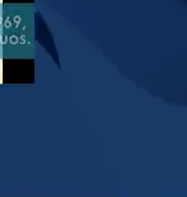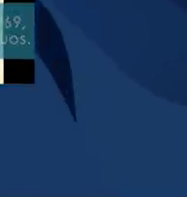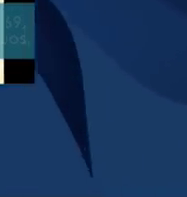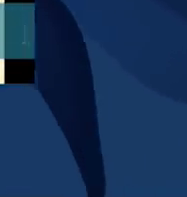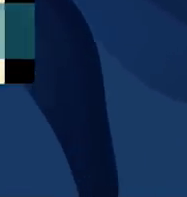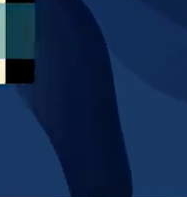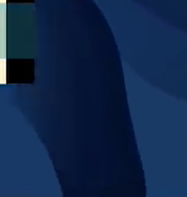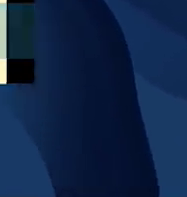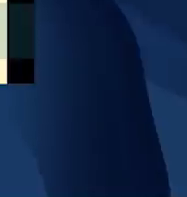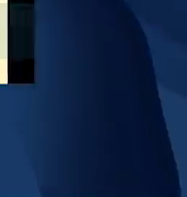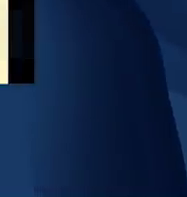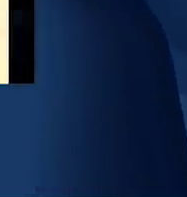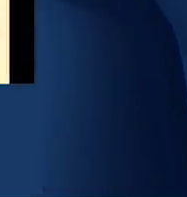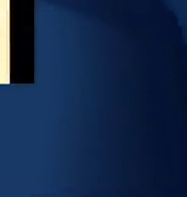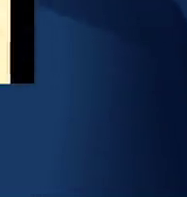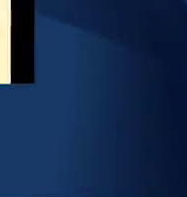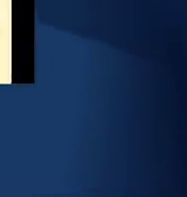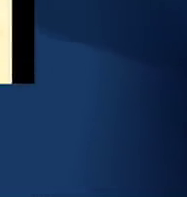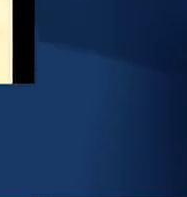Los latilquenses habitaron en uno de los sitios aldeanos más importantes de la cuenca de México.